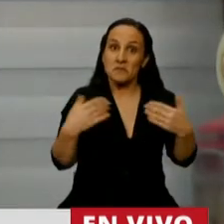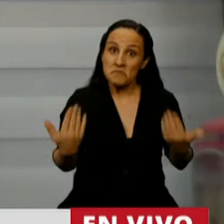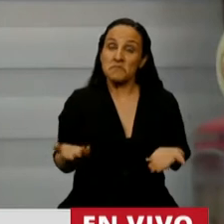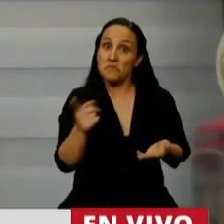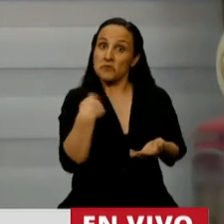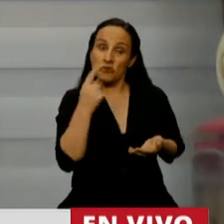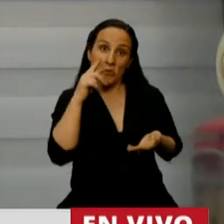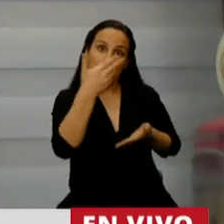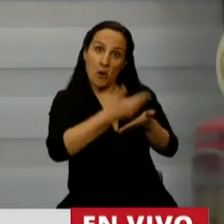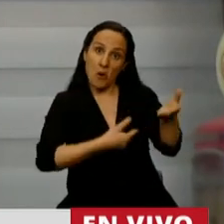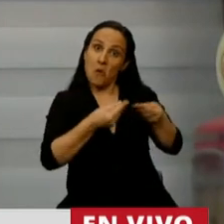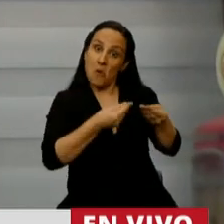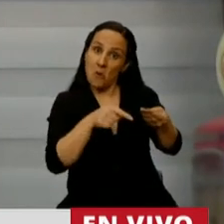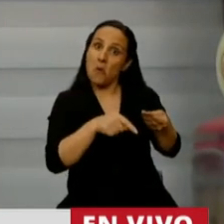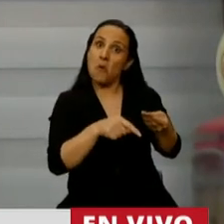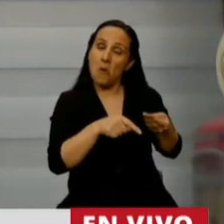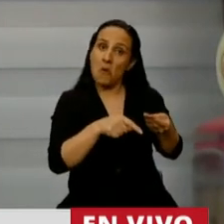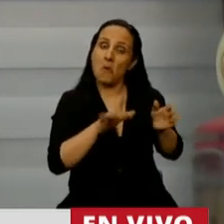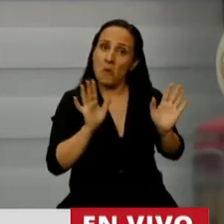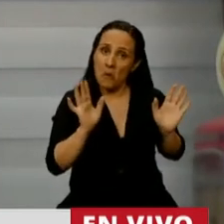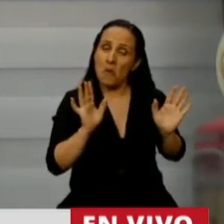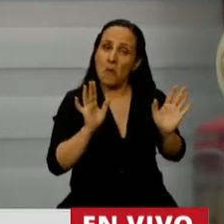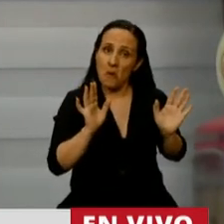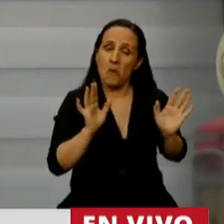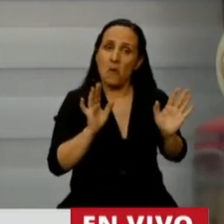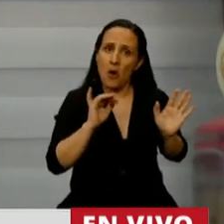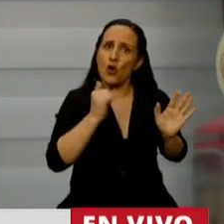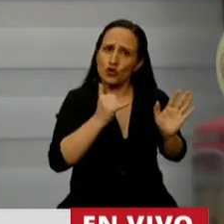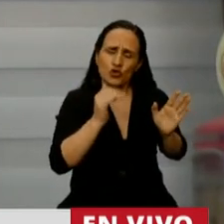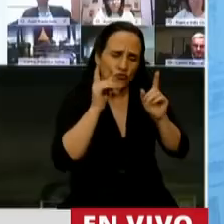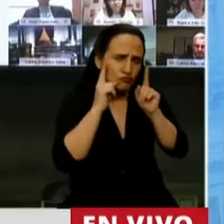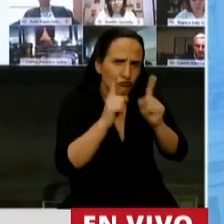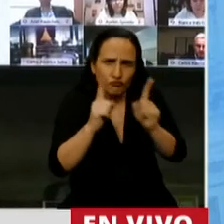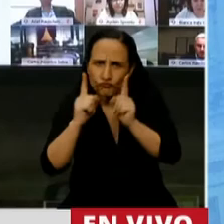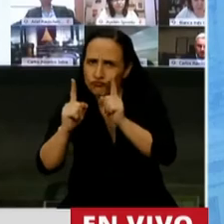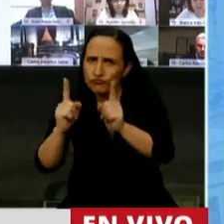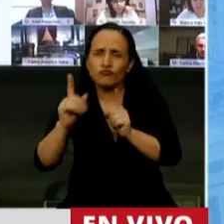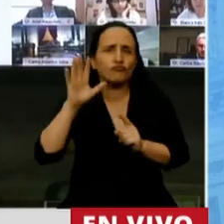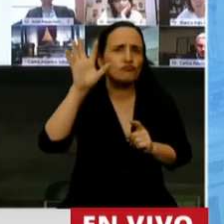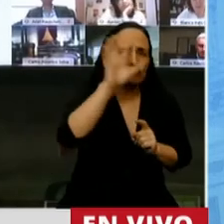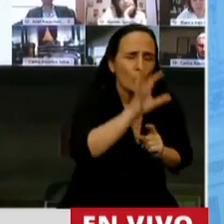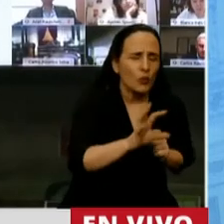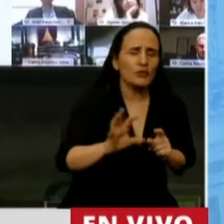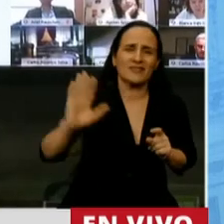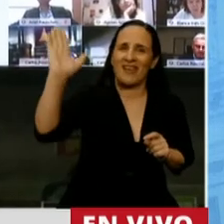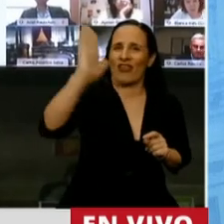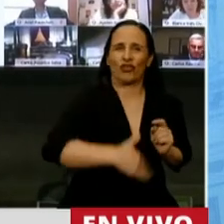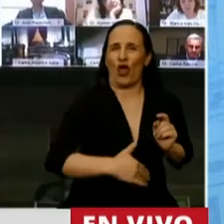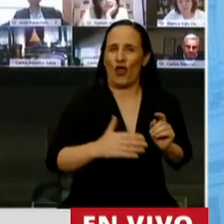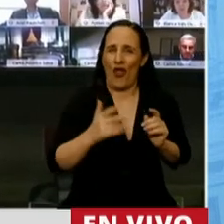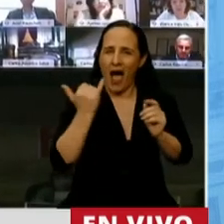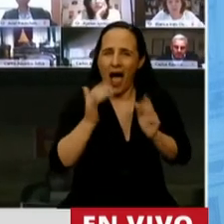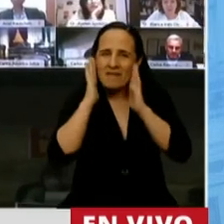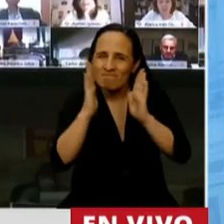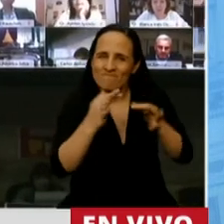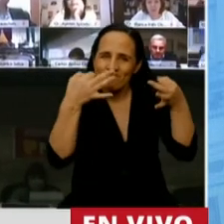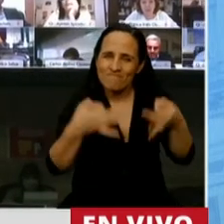este presupuesto comparte y contempla a todas las provincias del país. Es así que